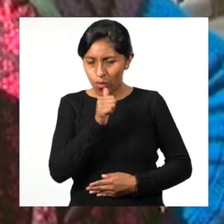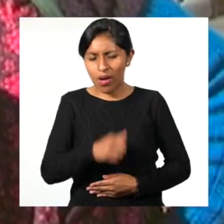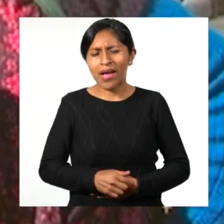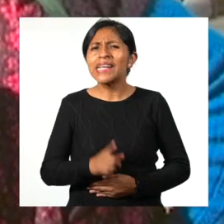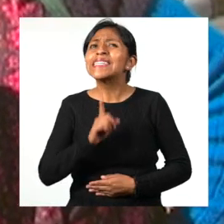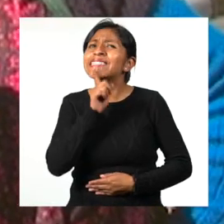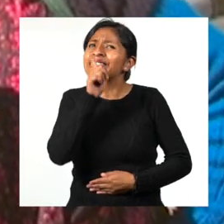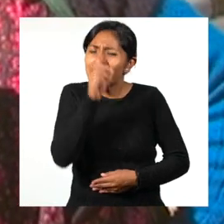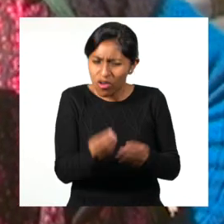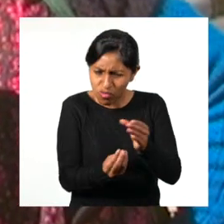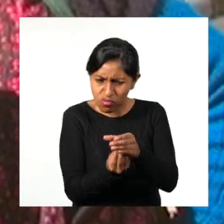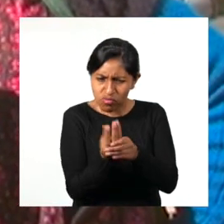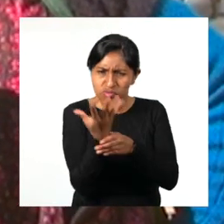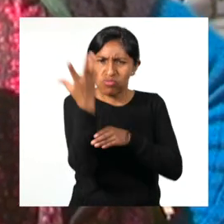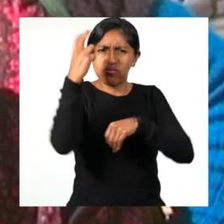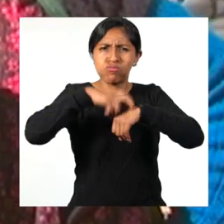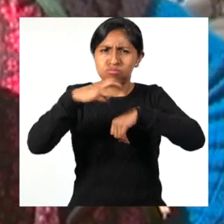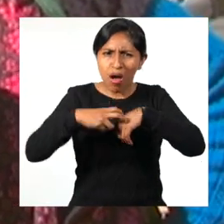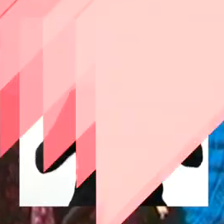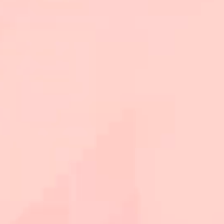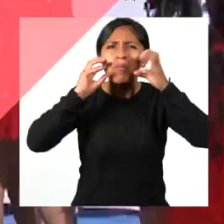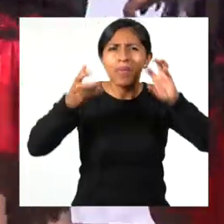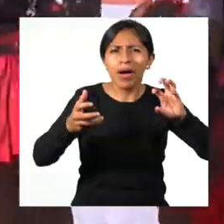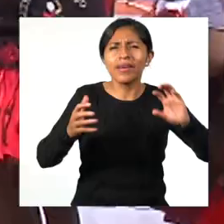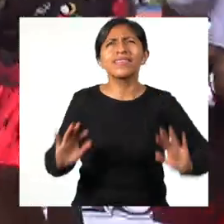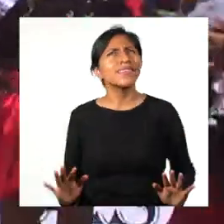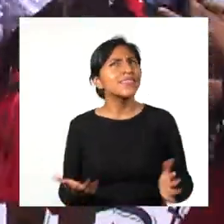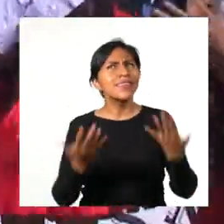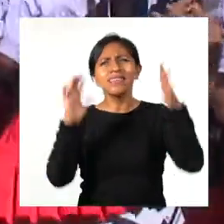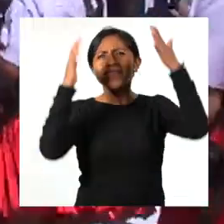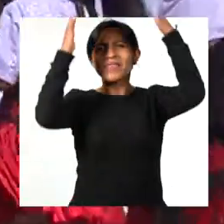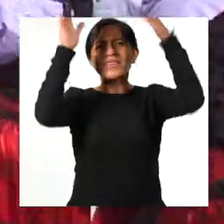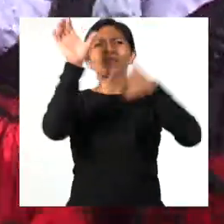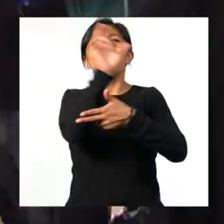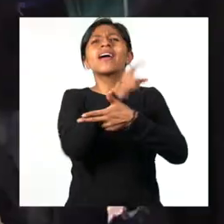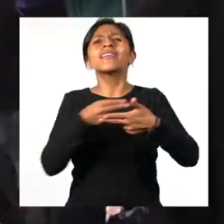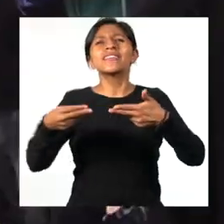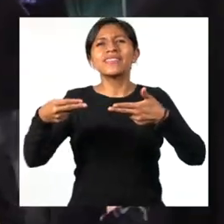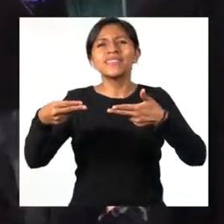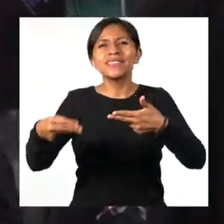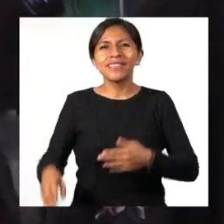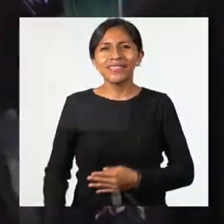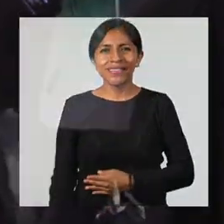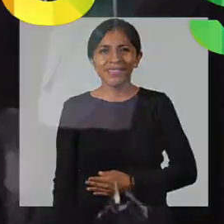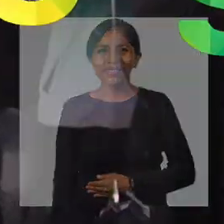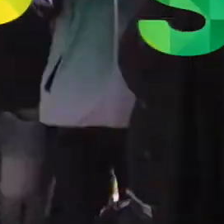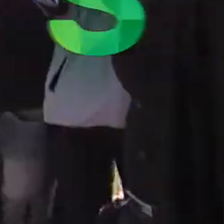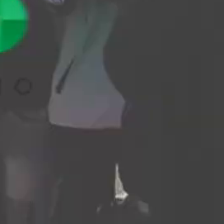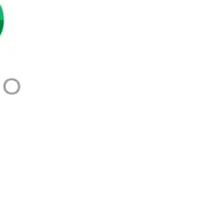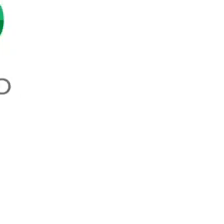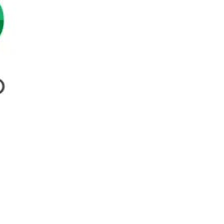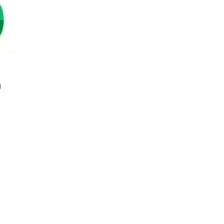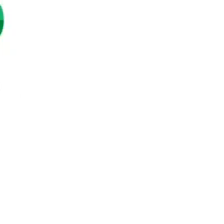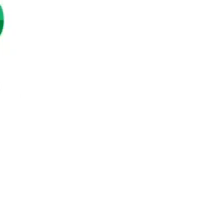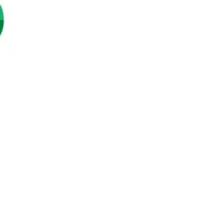producir maíz para todos. ¡Que viva el millar! ¡Que viva Chuki Saka!